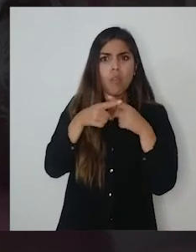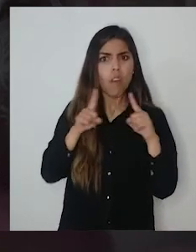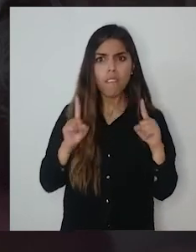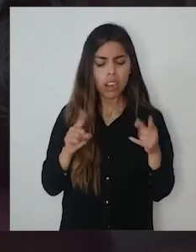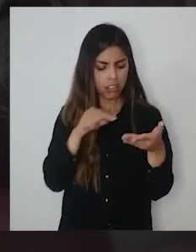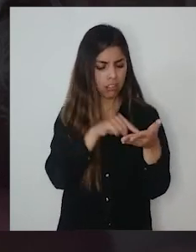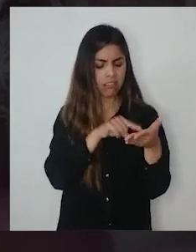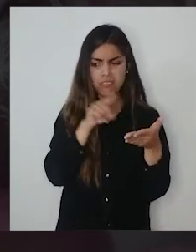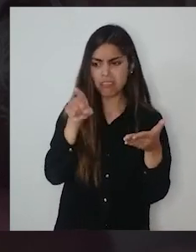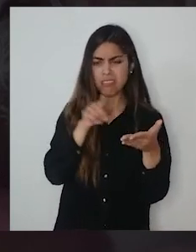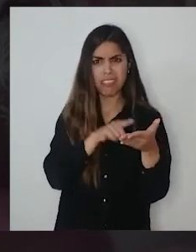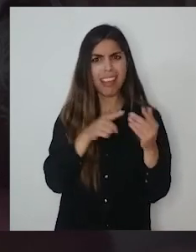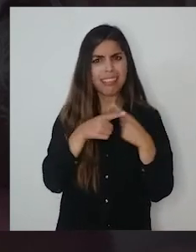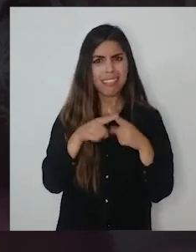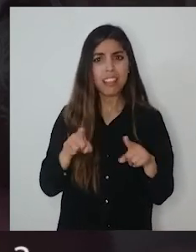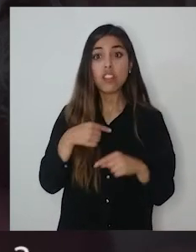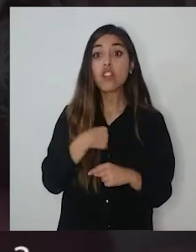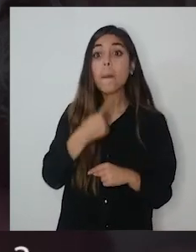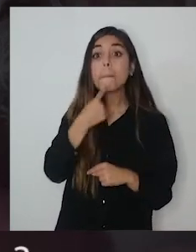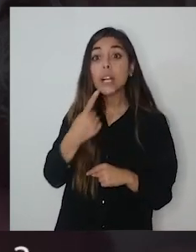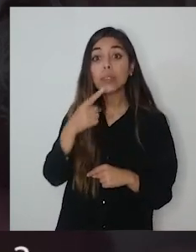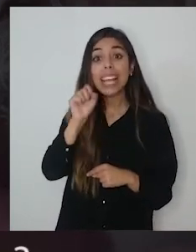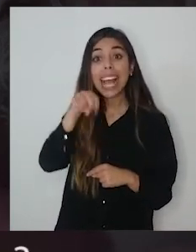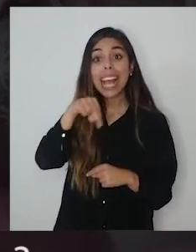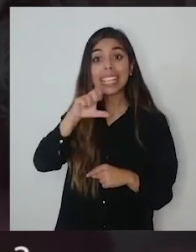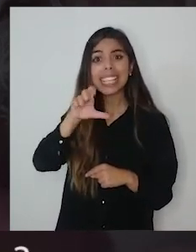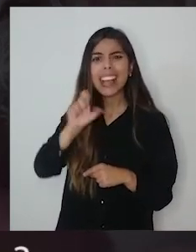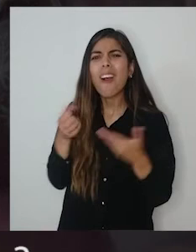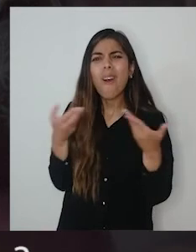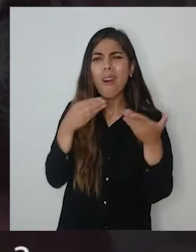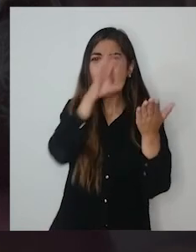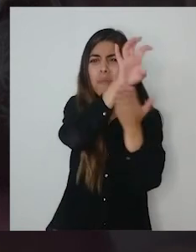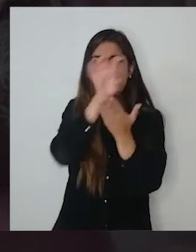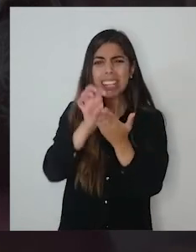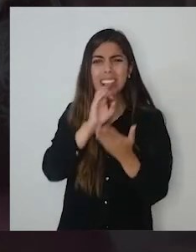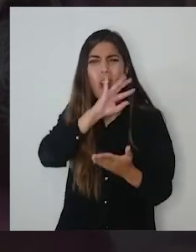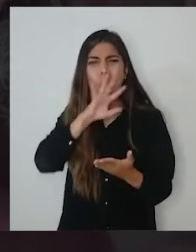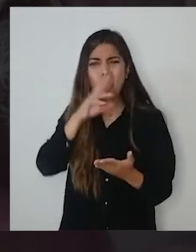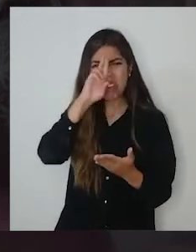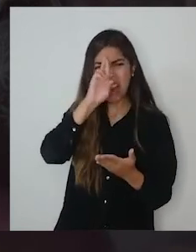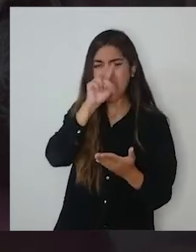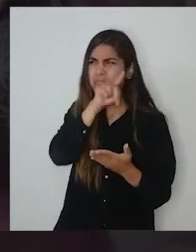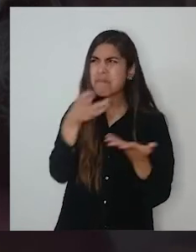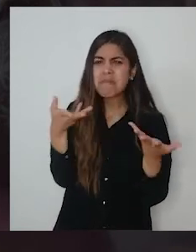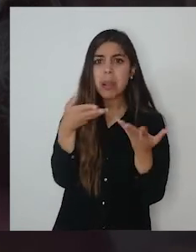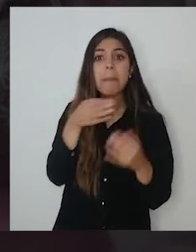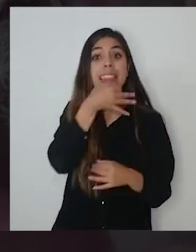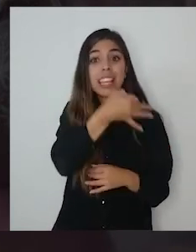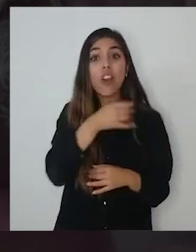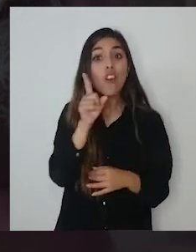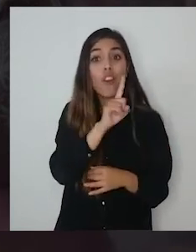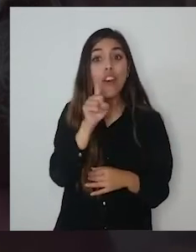contrastante con el tono general del mural. Entonces yo le pregunté a la Ángela que si era muestra de pintura, pero era un color impresionante.